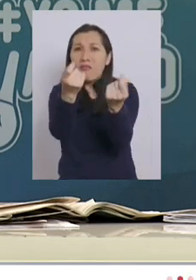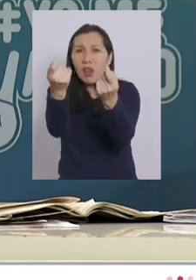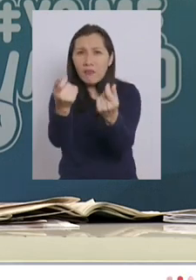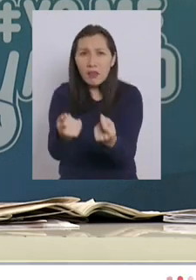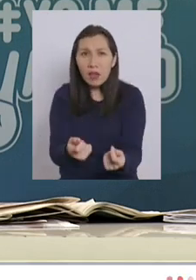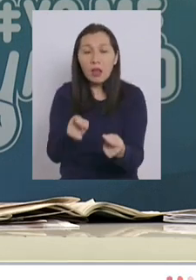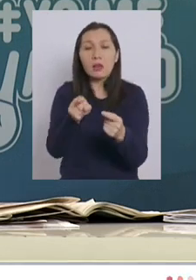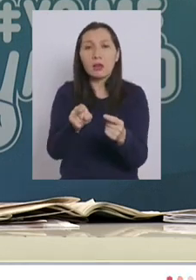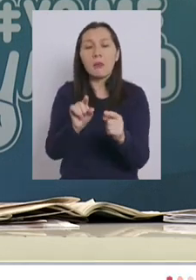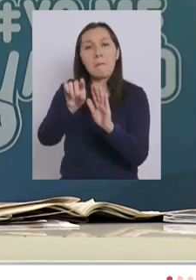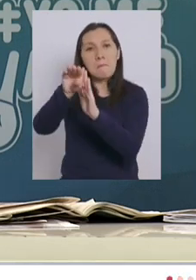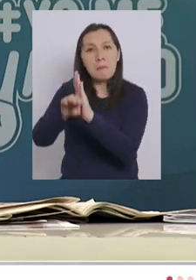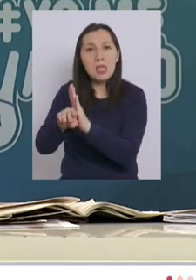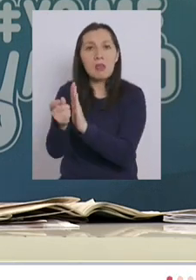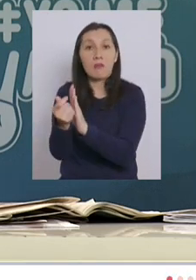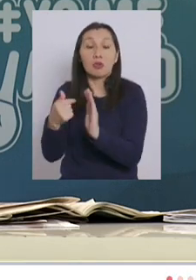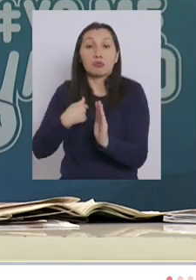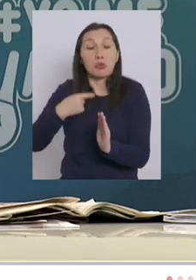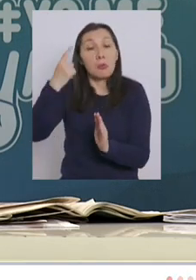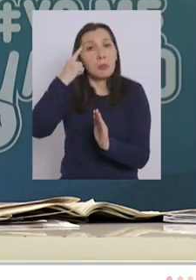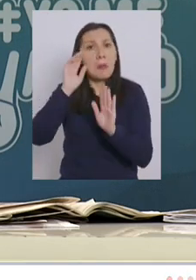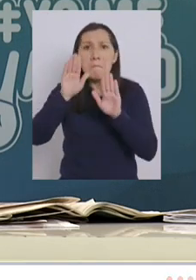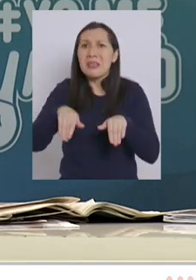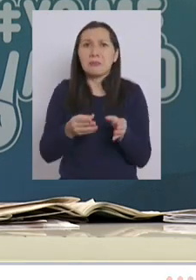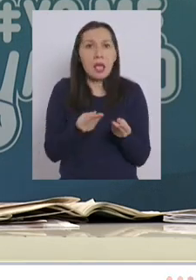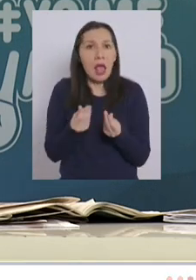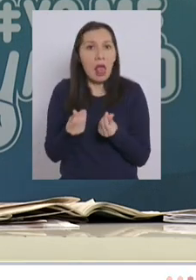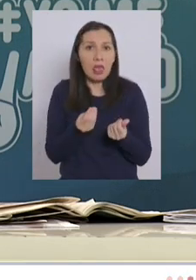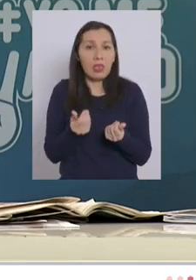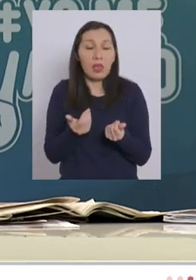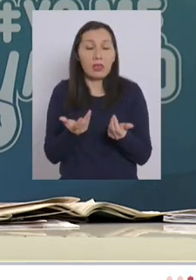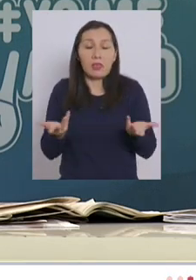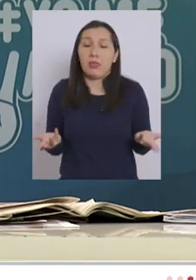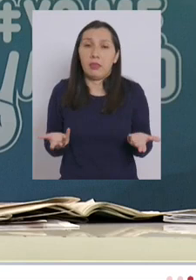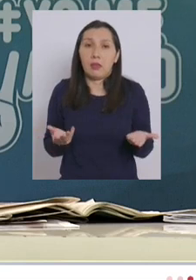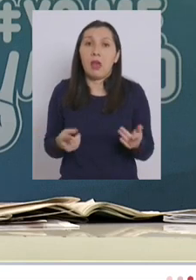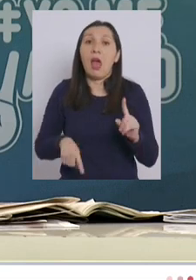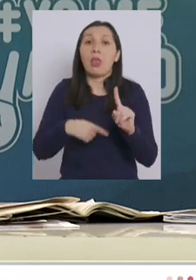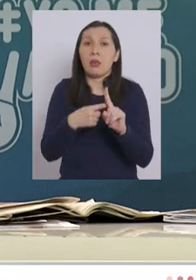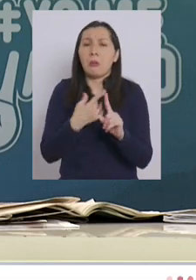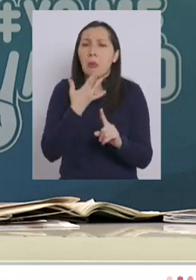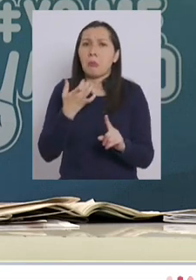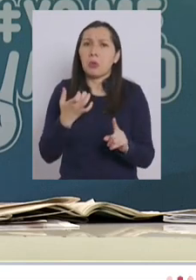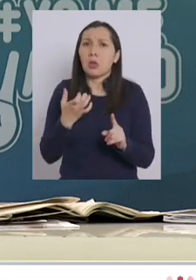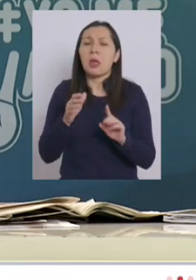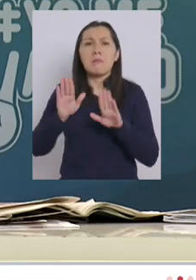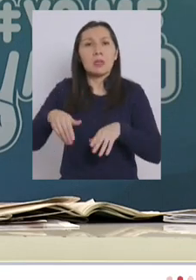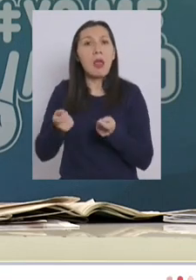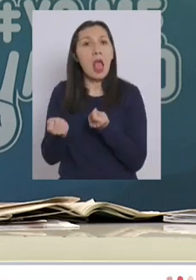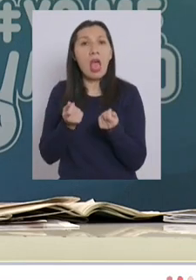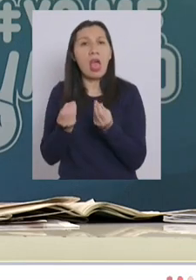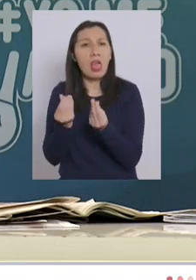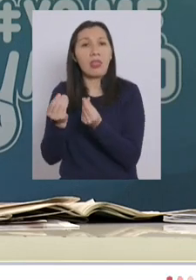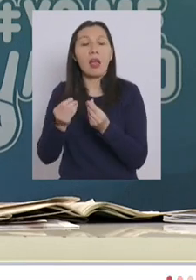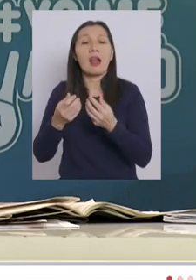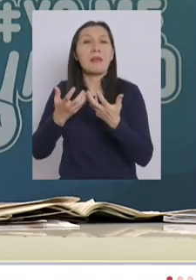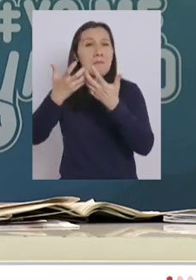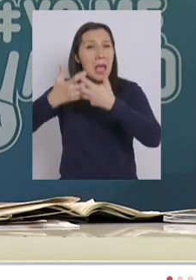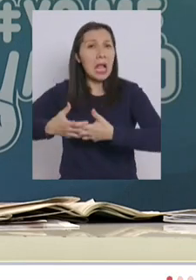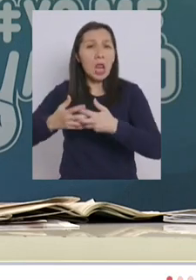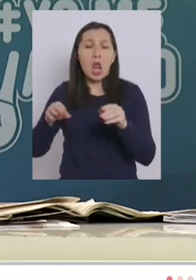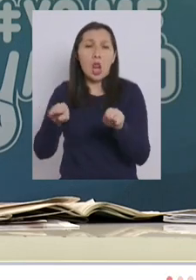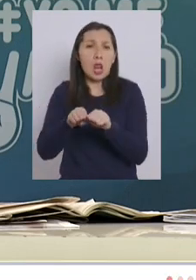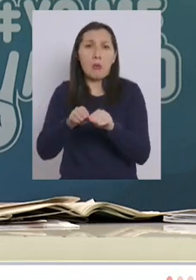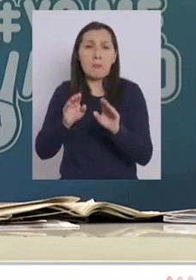exámenes a un valor menor yo pienso que con la misma calidad y además de eso ¿por qué con la misma calidad? casi todos los equipos en Chile son los